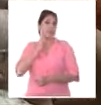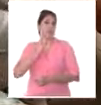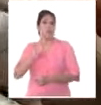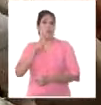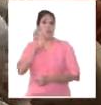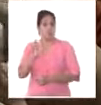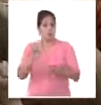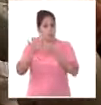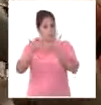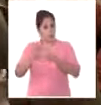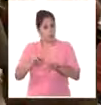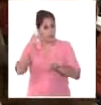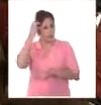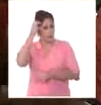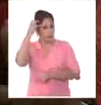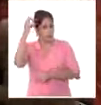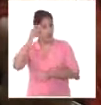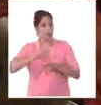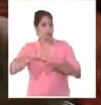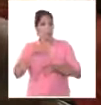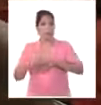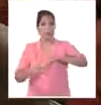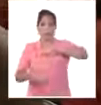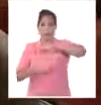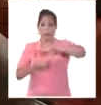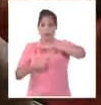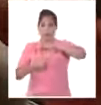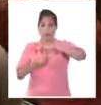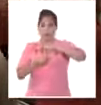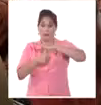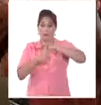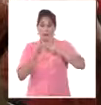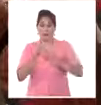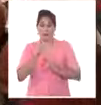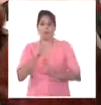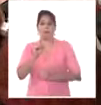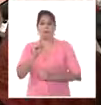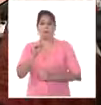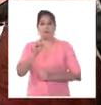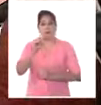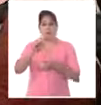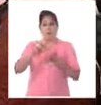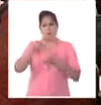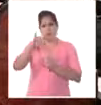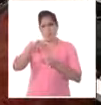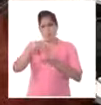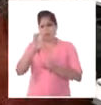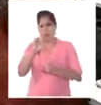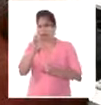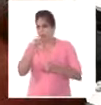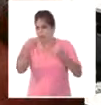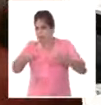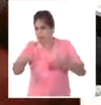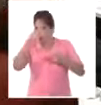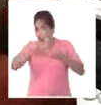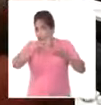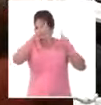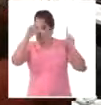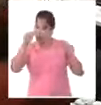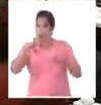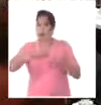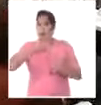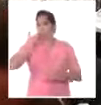entonces secretario de Estado y más tarde presidente de la Unión, John Quincy Adams, dejara definida para Cuba su